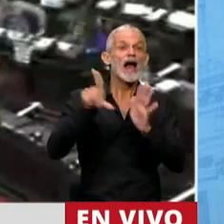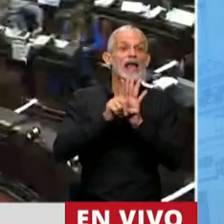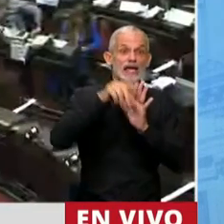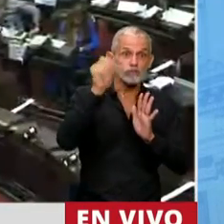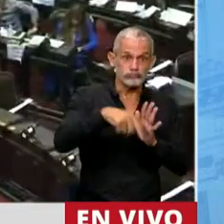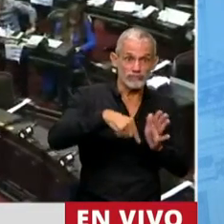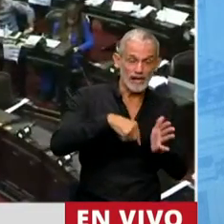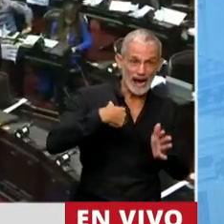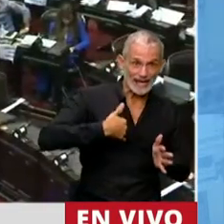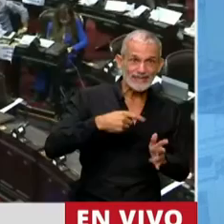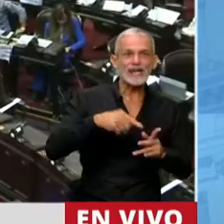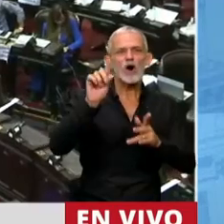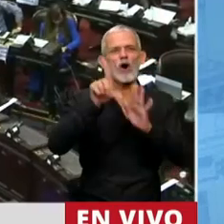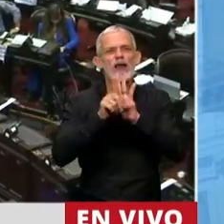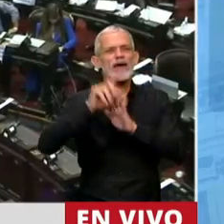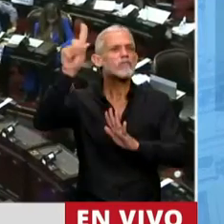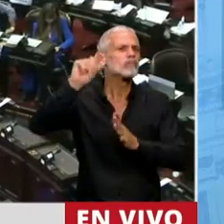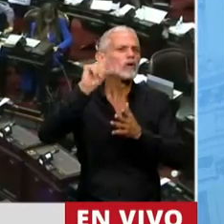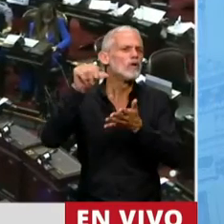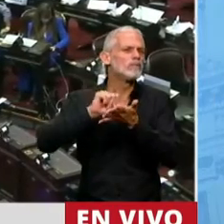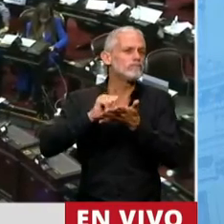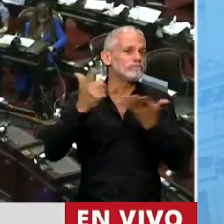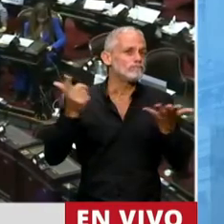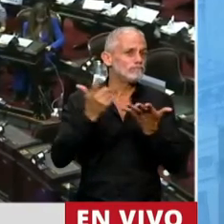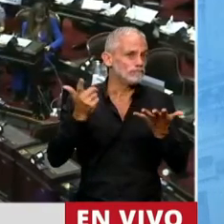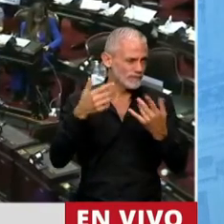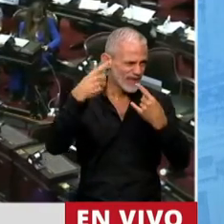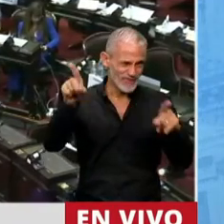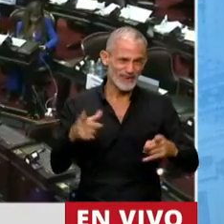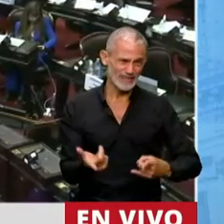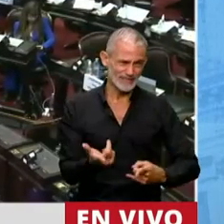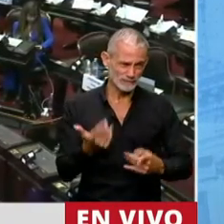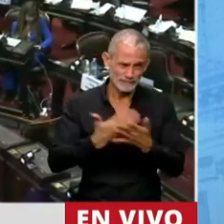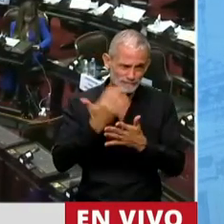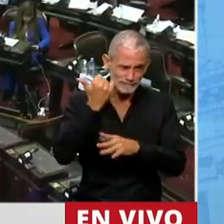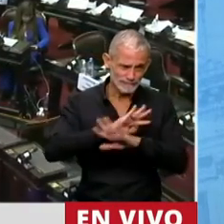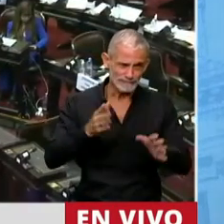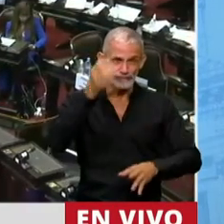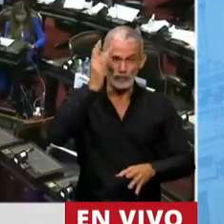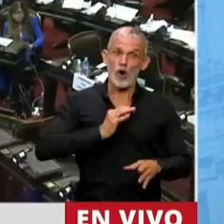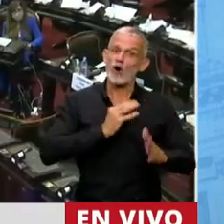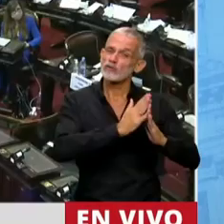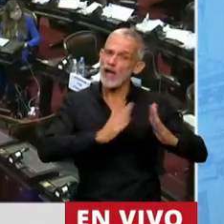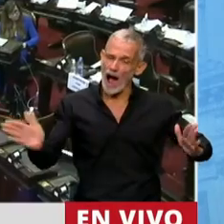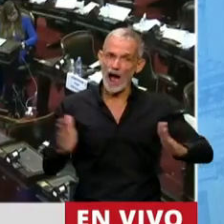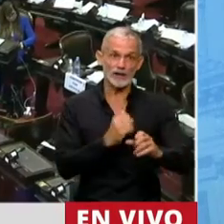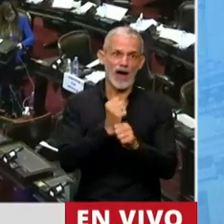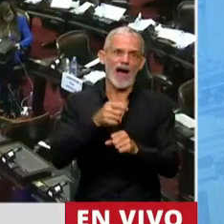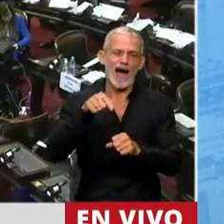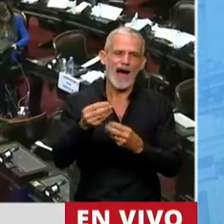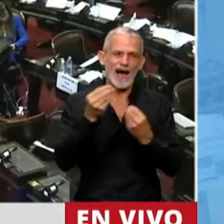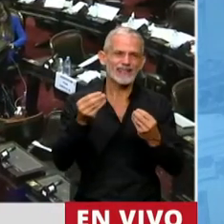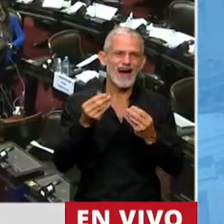extranjera o jurisdicción extranjera que bajo las normas de nuestro país. Esto lo sufrimos, lo padecimos 12 años y hasta las fragatas